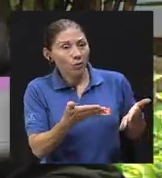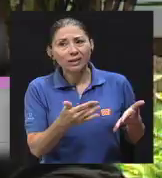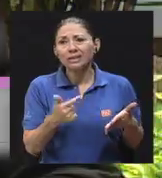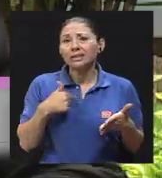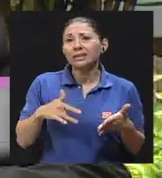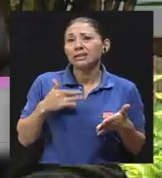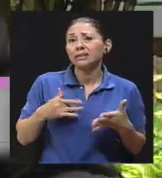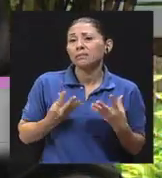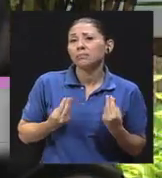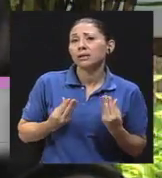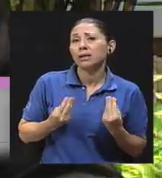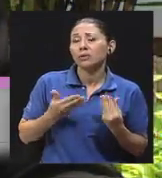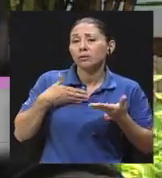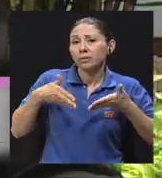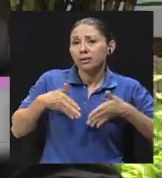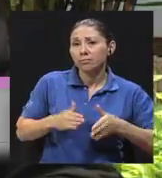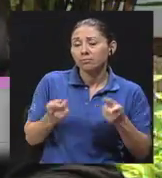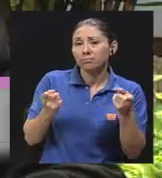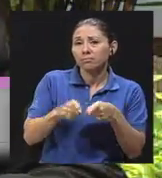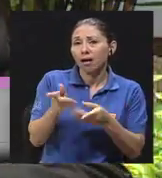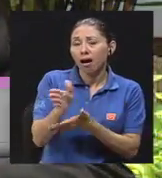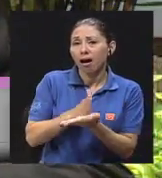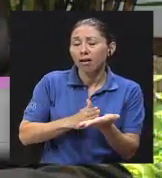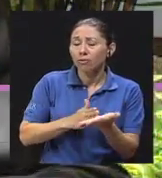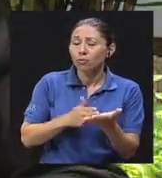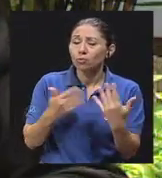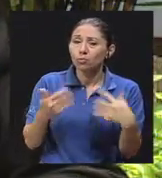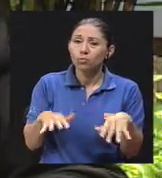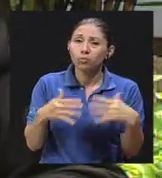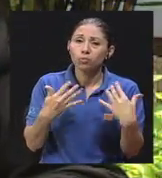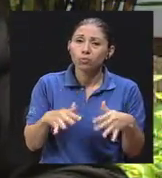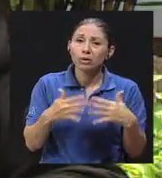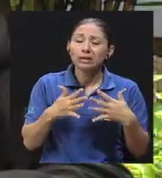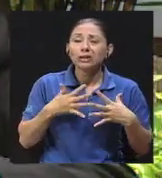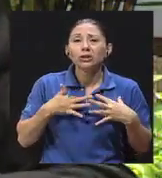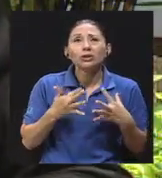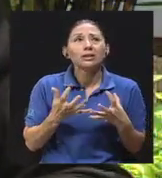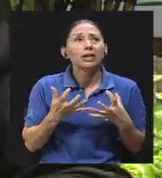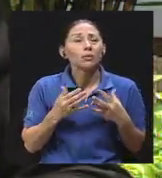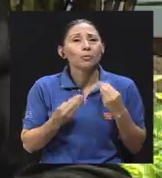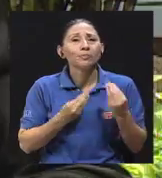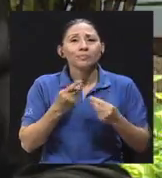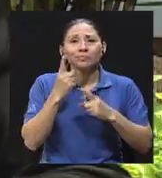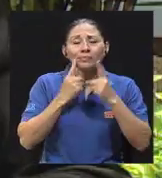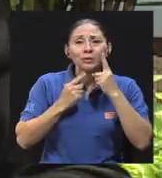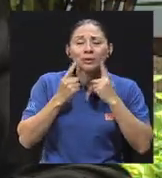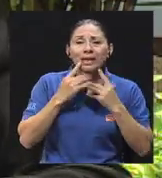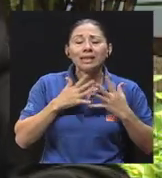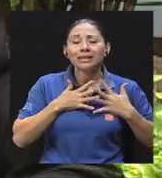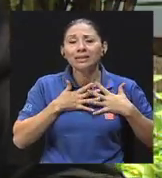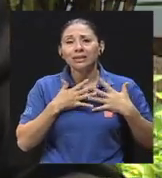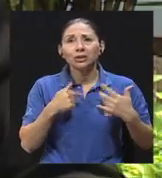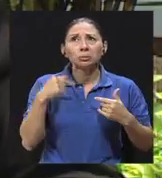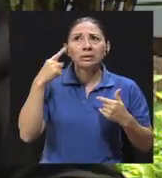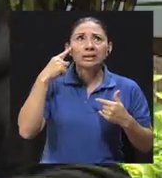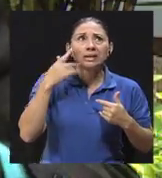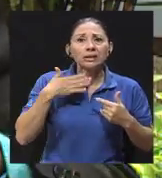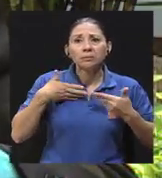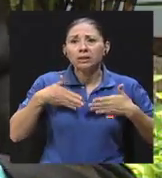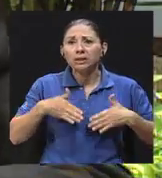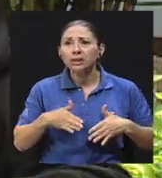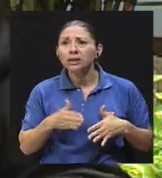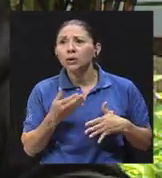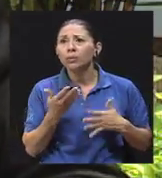de que le fuera a pasar algo. Ah, un dolor increíble, hasta ganas de llorar porque si se